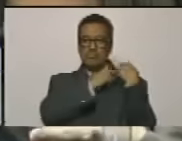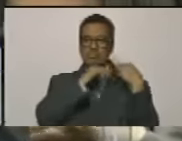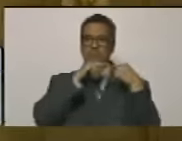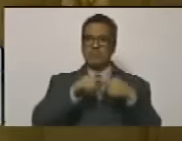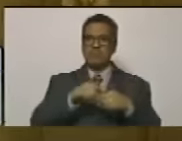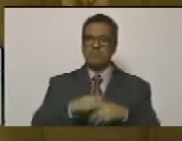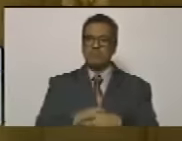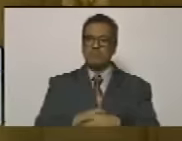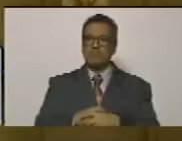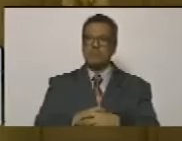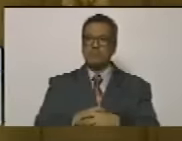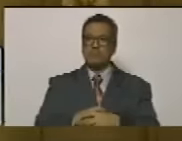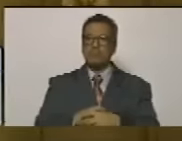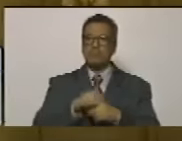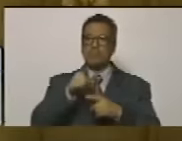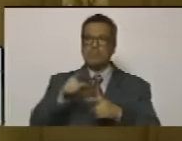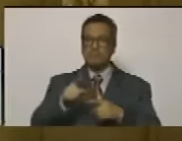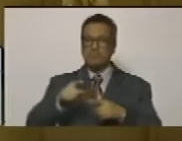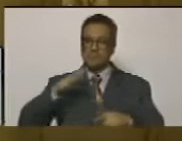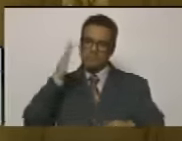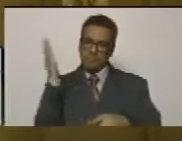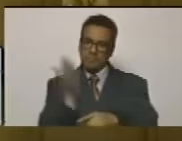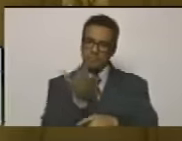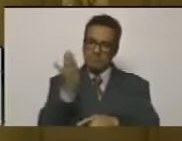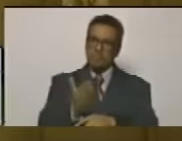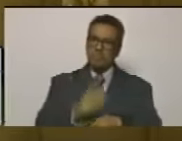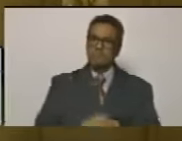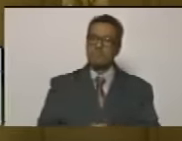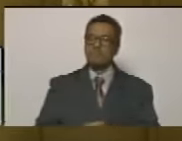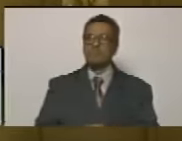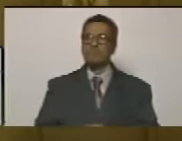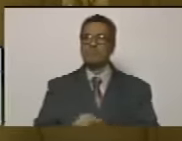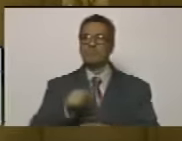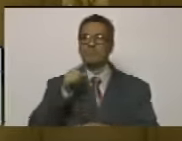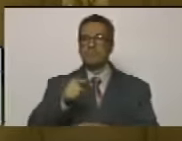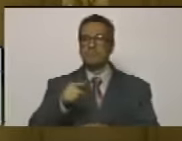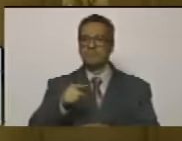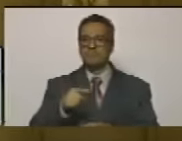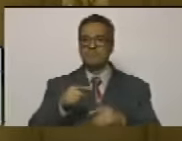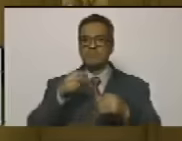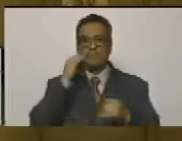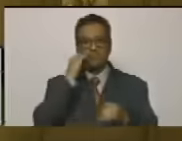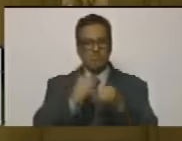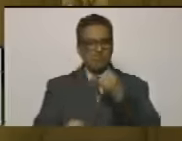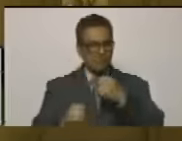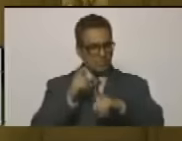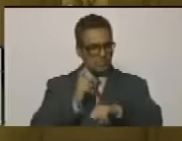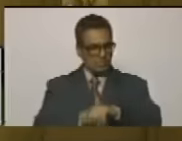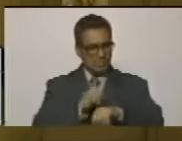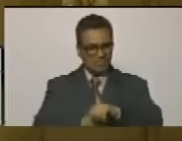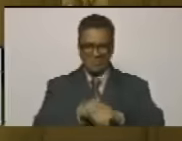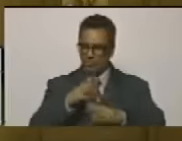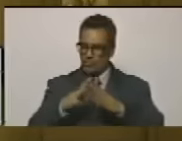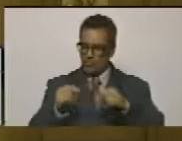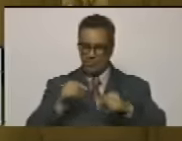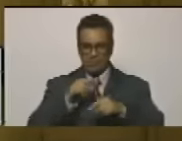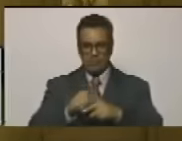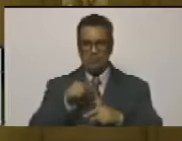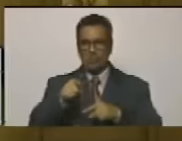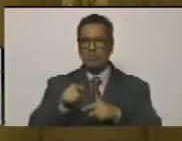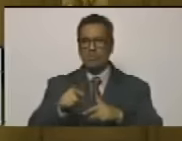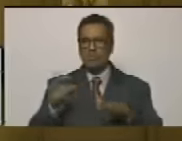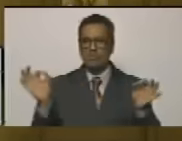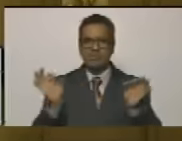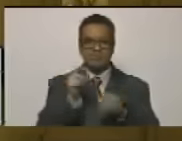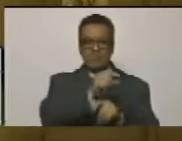de que se sancionen, de que se llegue hasta las últimas consecuencias para que